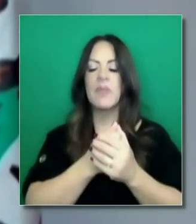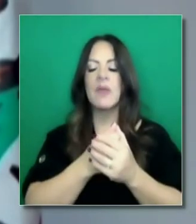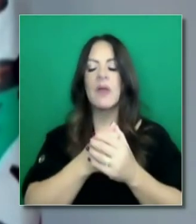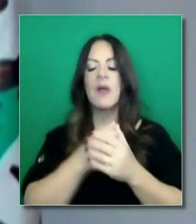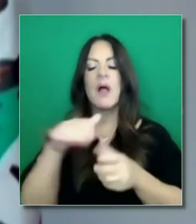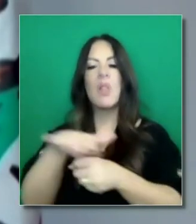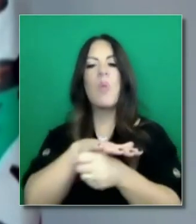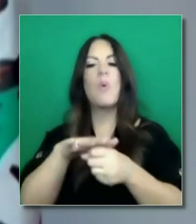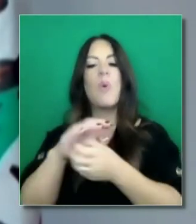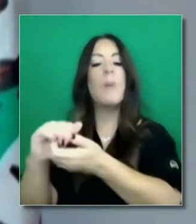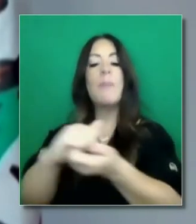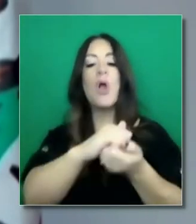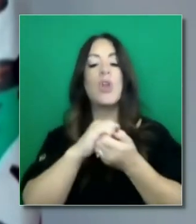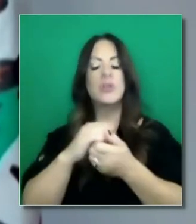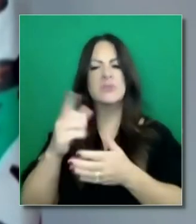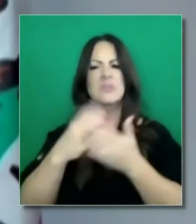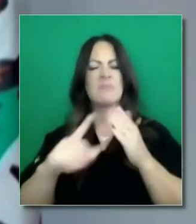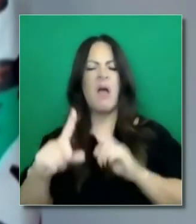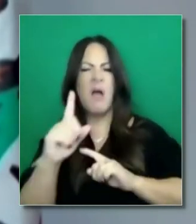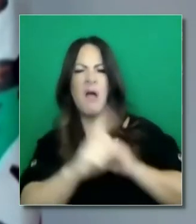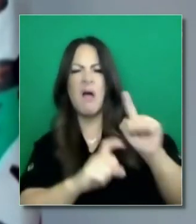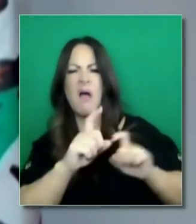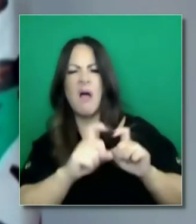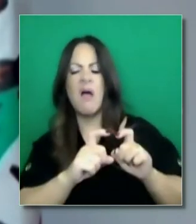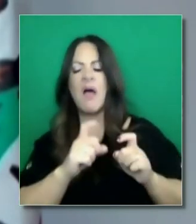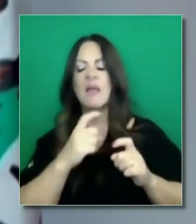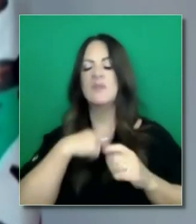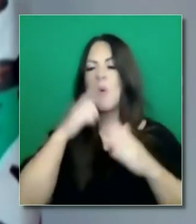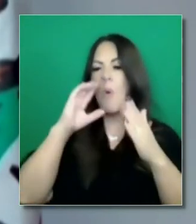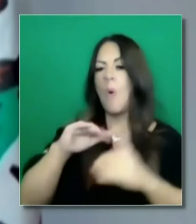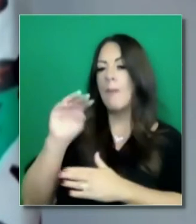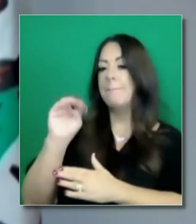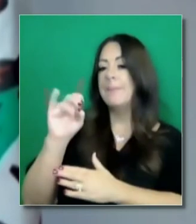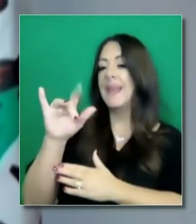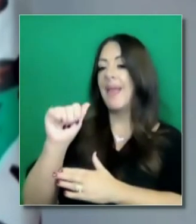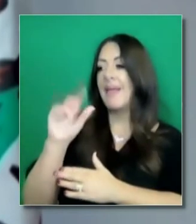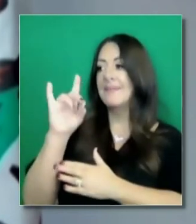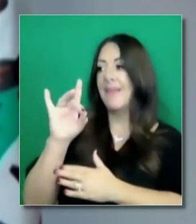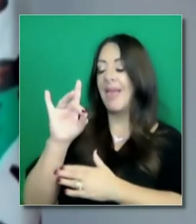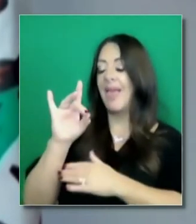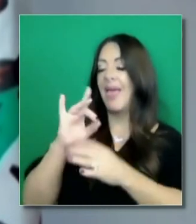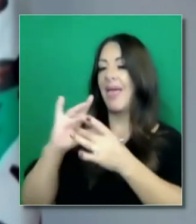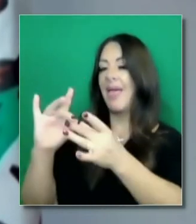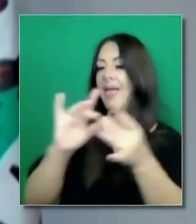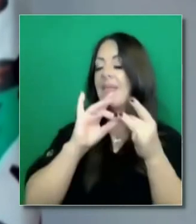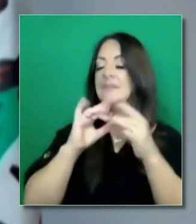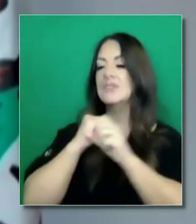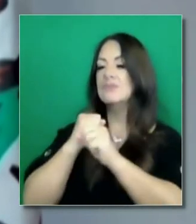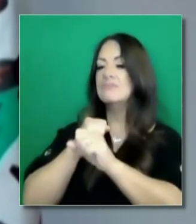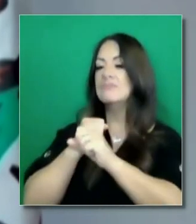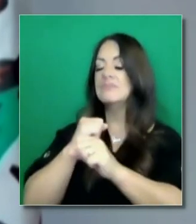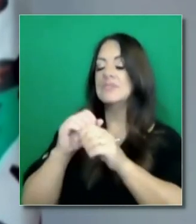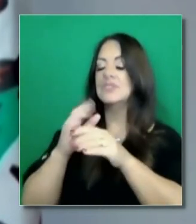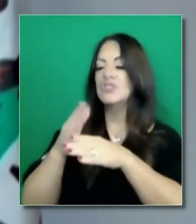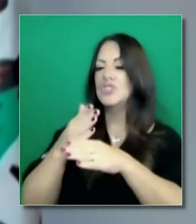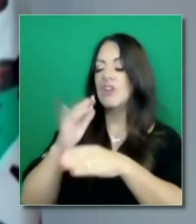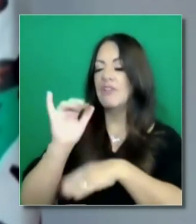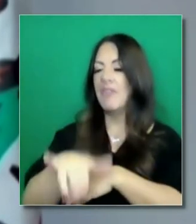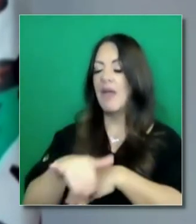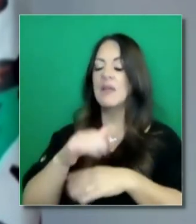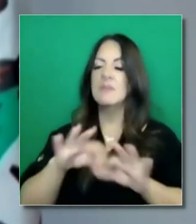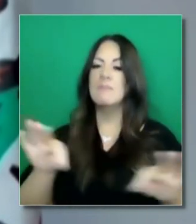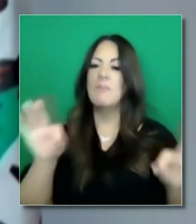acerca de han surgido ciertas preguntas. Las medios han visto esto y hemos